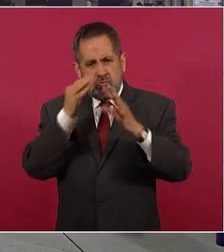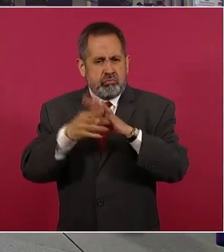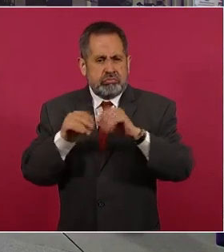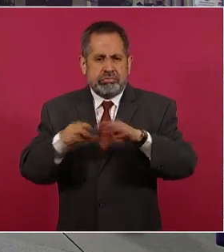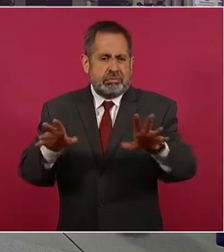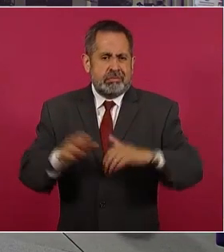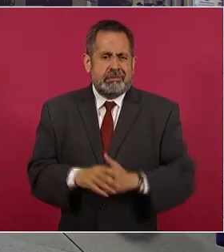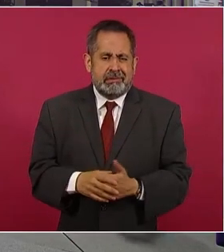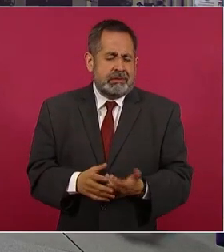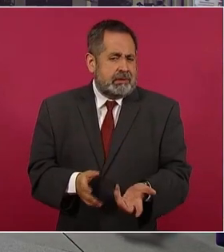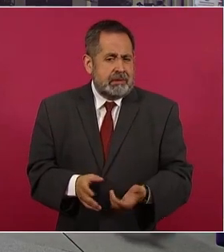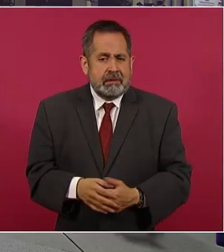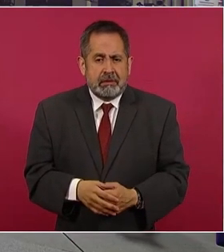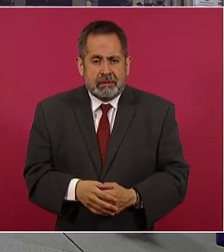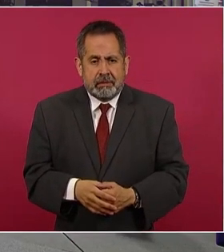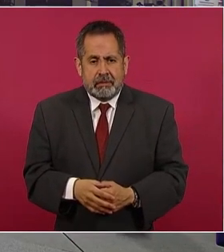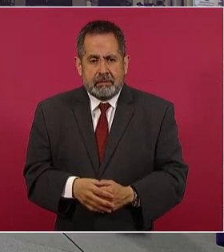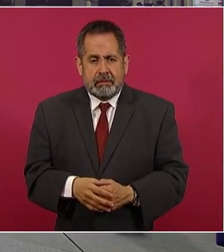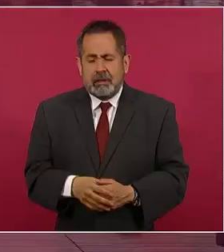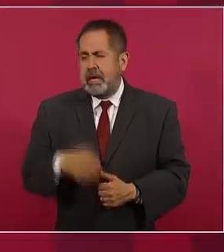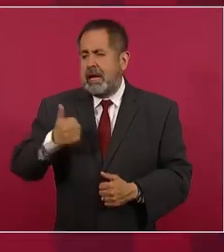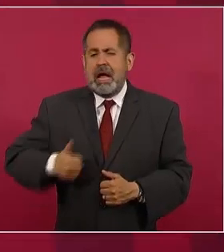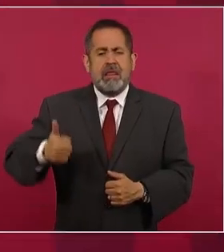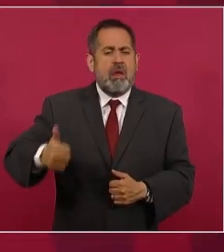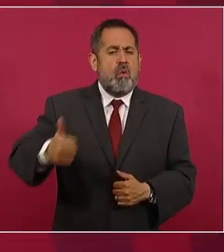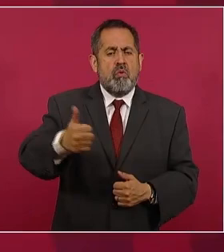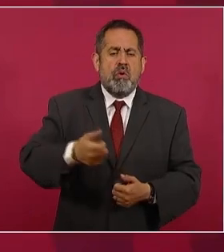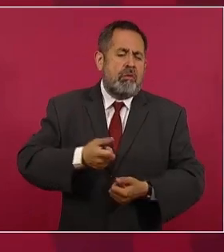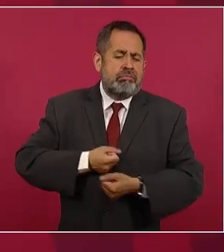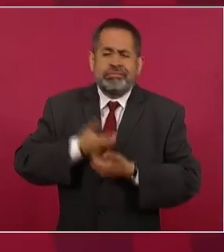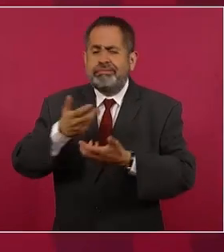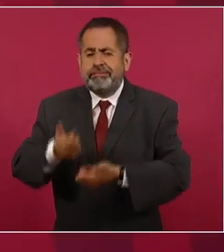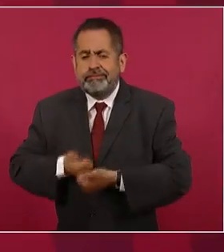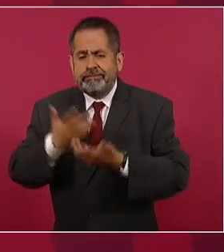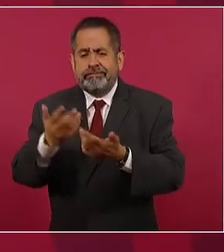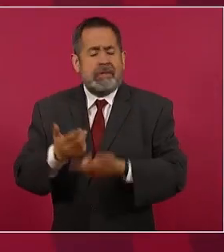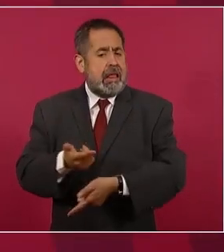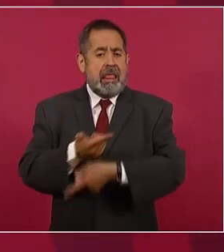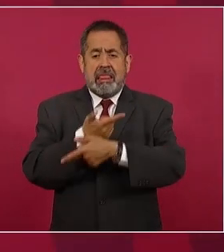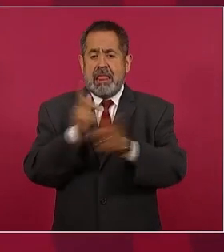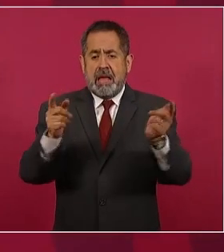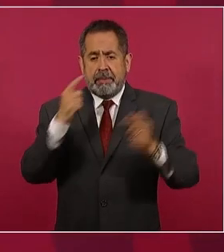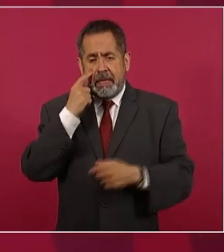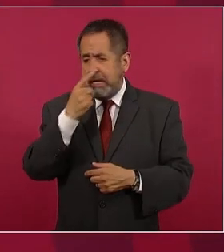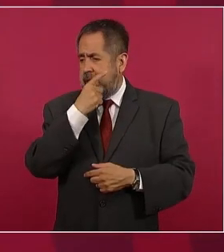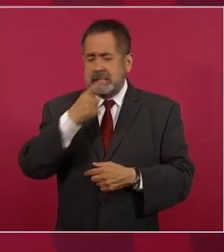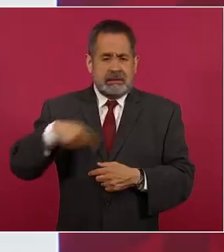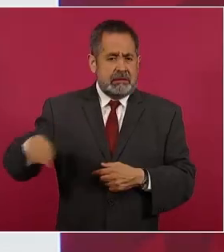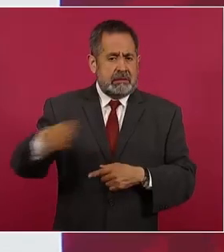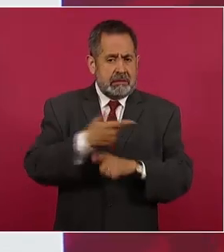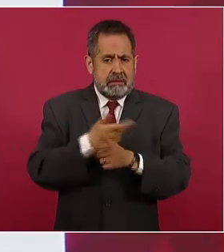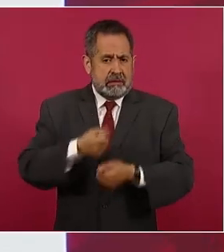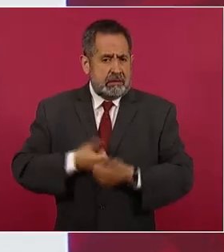Todo mundo puede expresarse. Somos libres. ¿Mande?